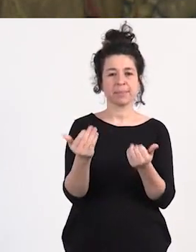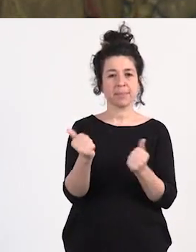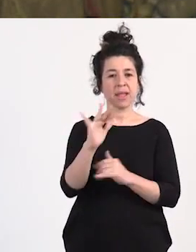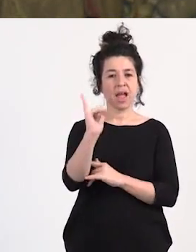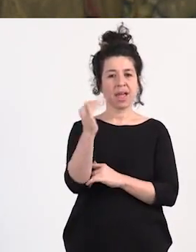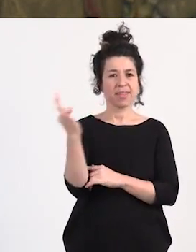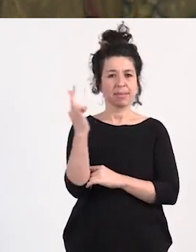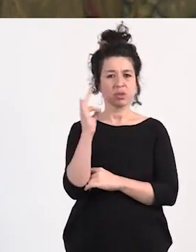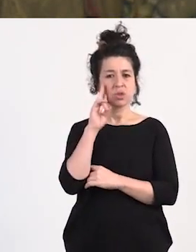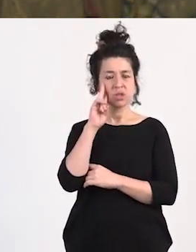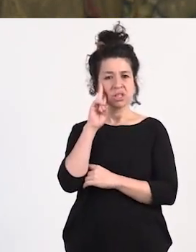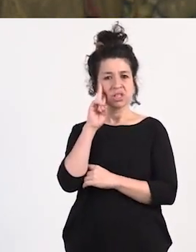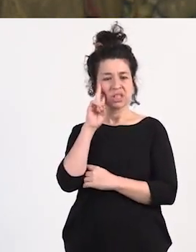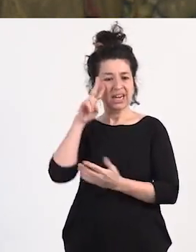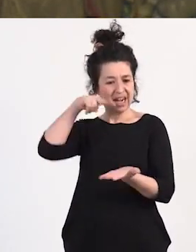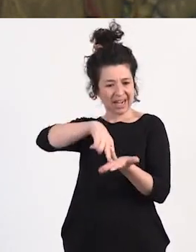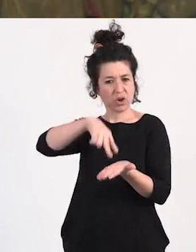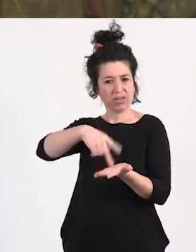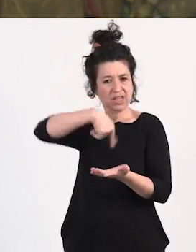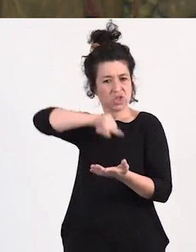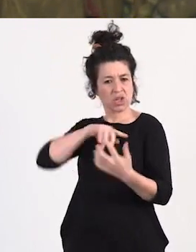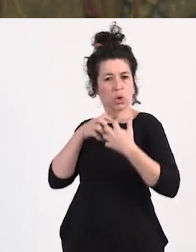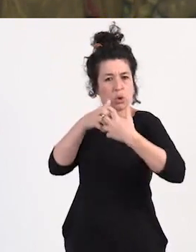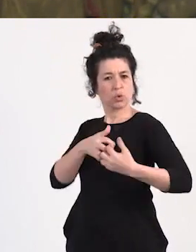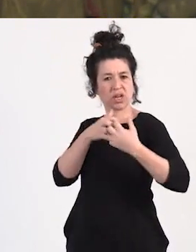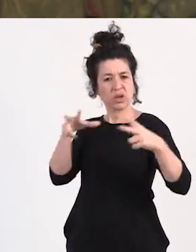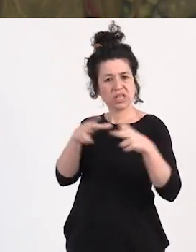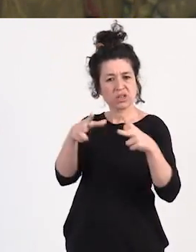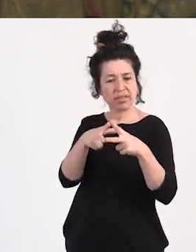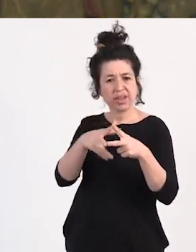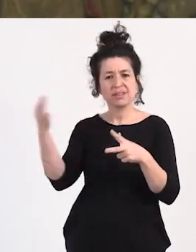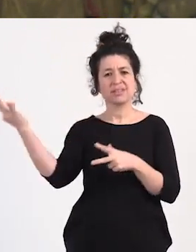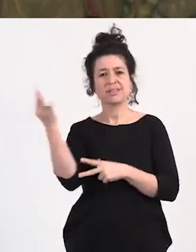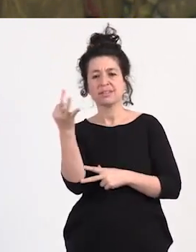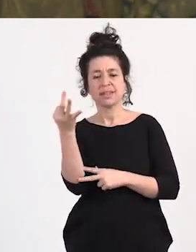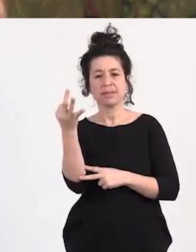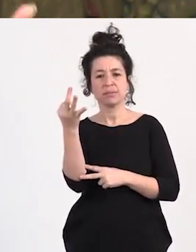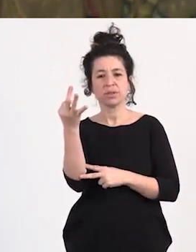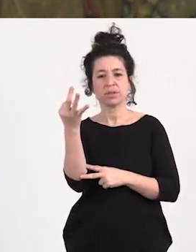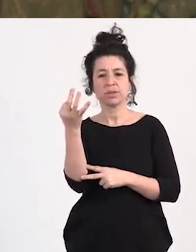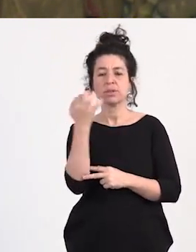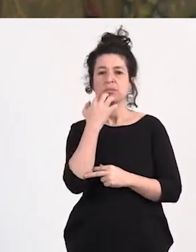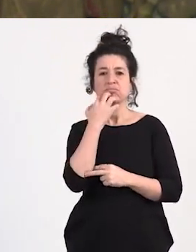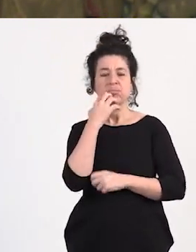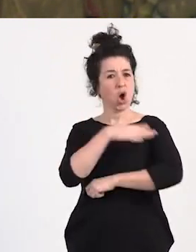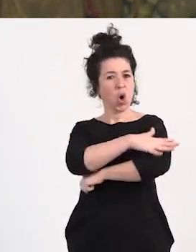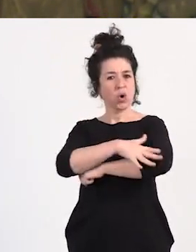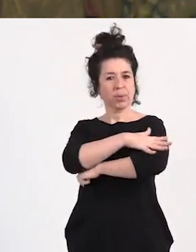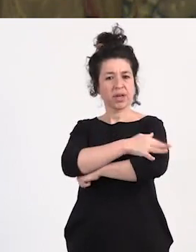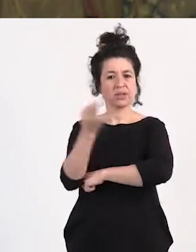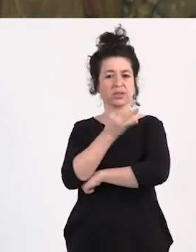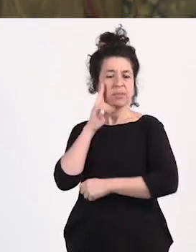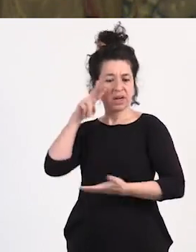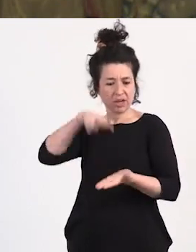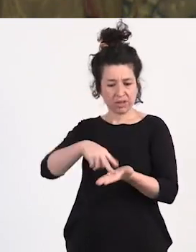ser reconocidas como luchadoras sociales tenemos que que los estados tienen que reconocer que